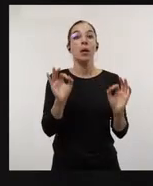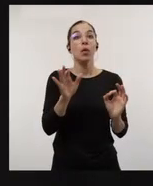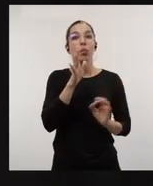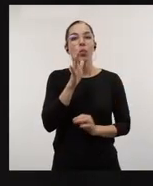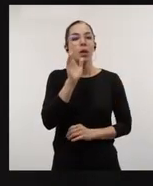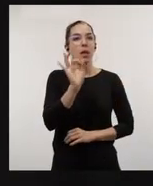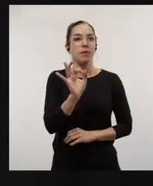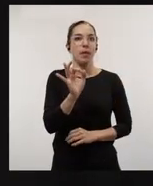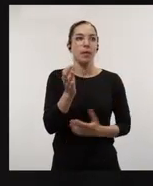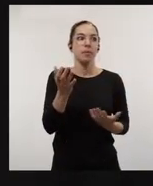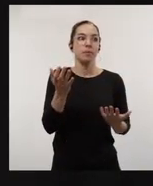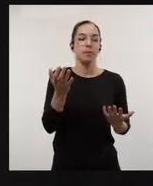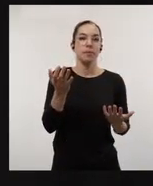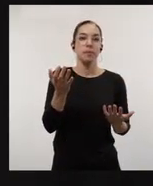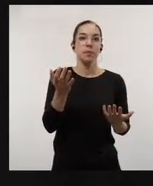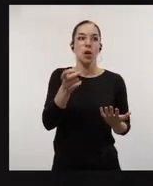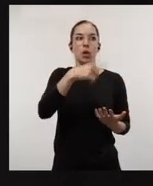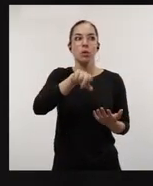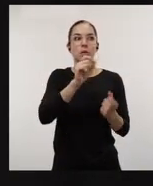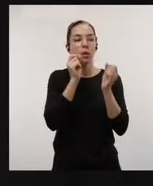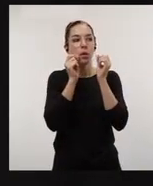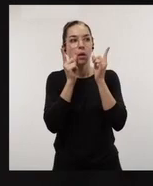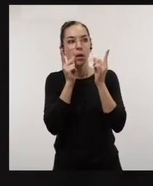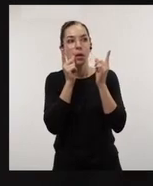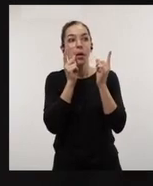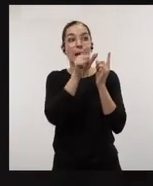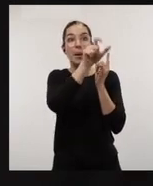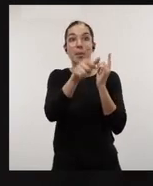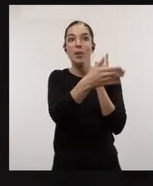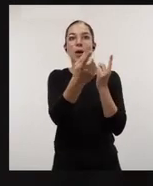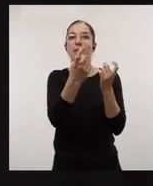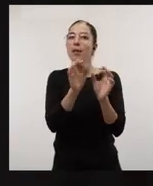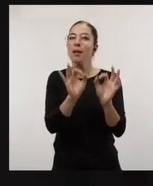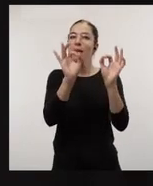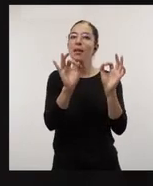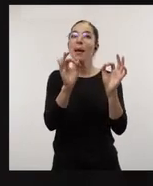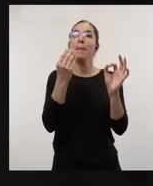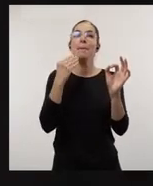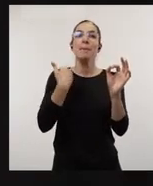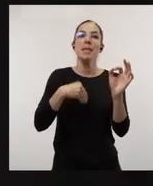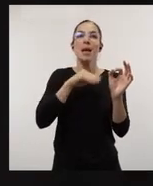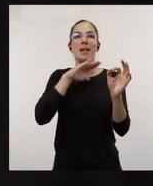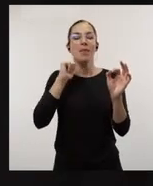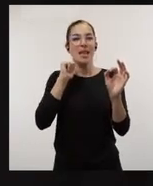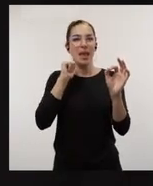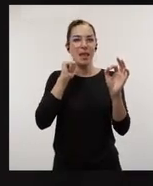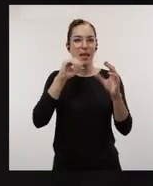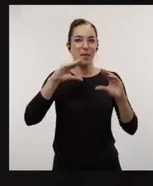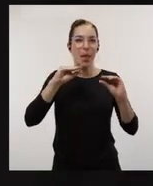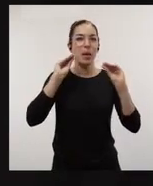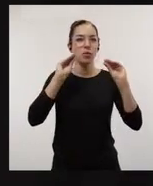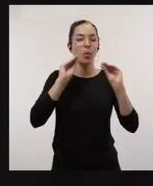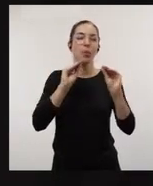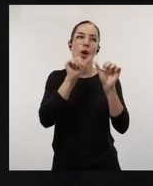personal docente e investigador, porque efectivamente hemos detectado que existe una necesidad real de formar en este tipo de habilidades de una manera